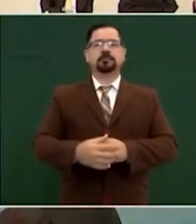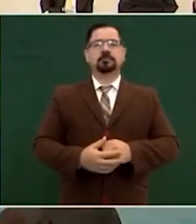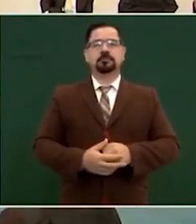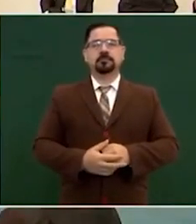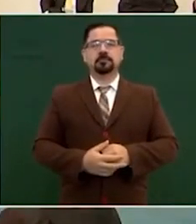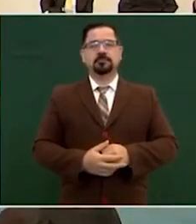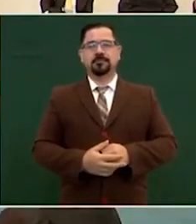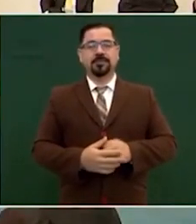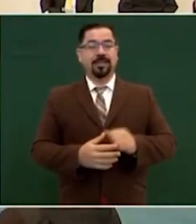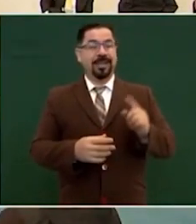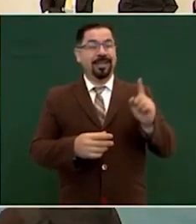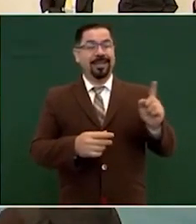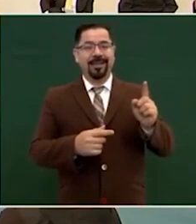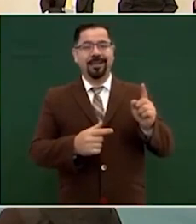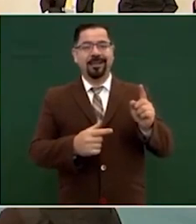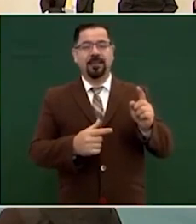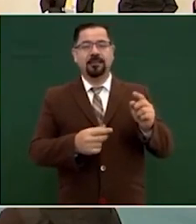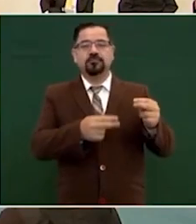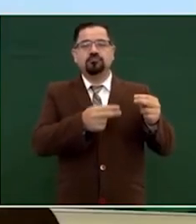es por golpeador